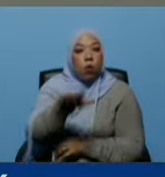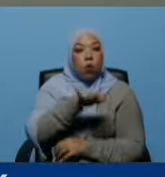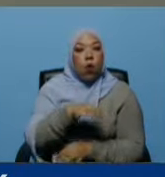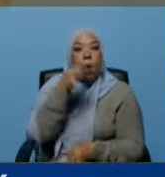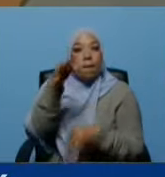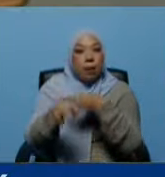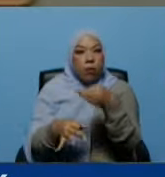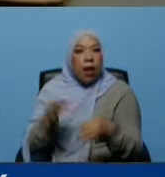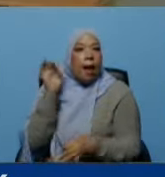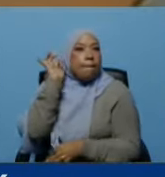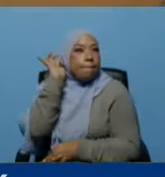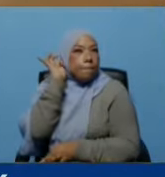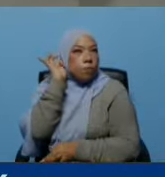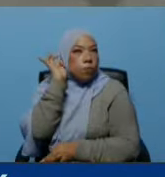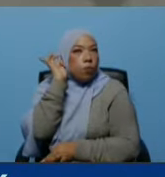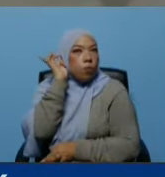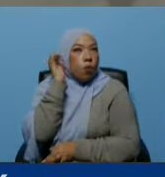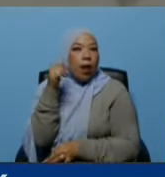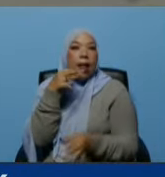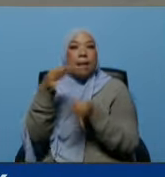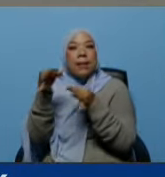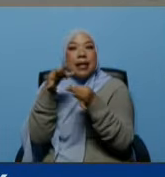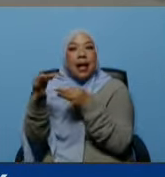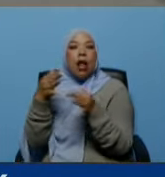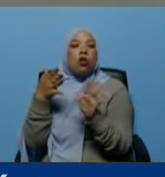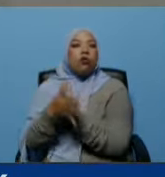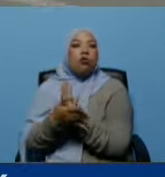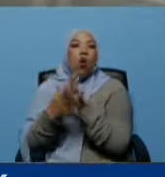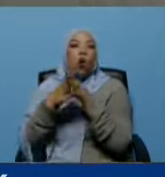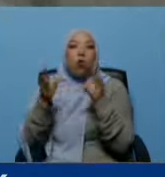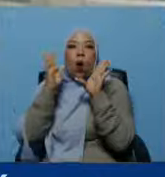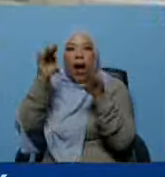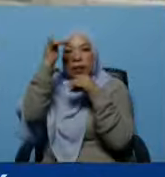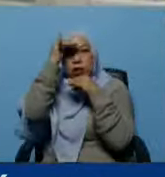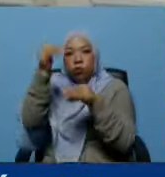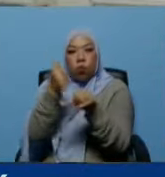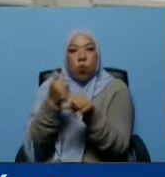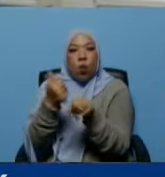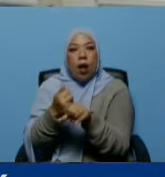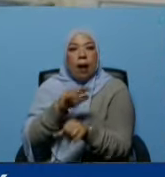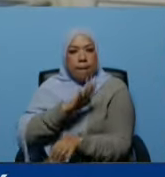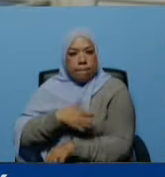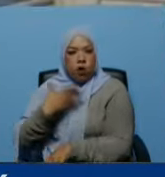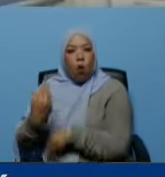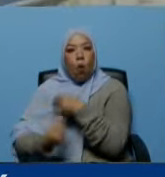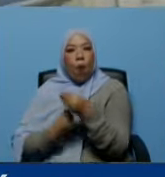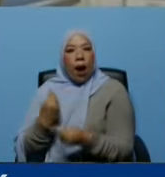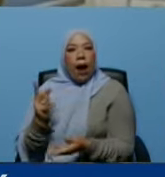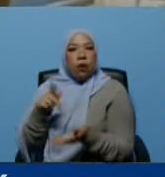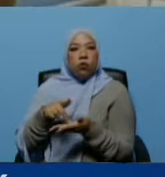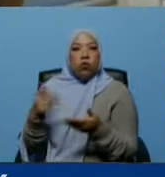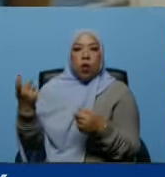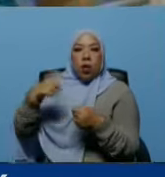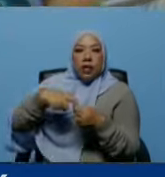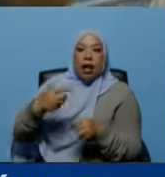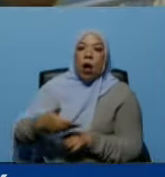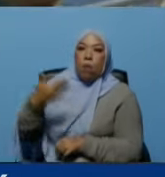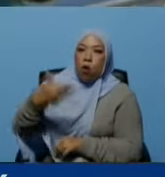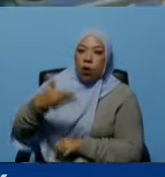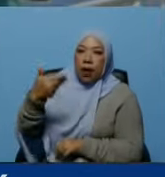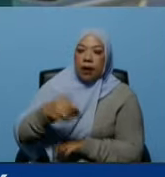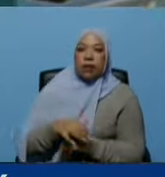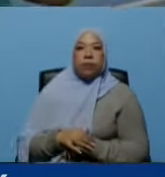Inmari que es la que se encarga de articular toda la atención de ese poder popular en este centro tan importante